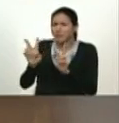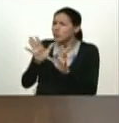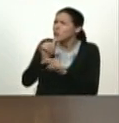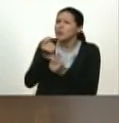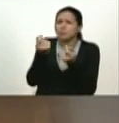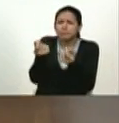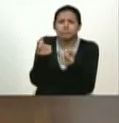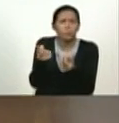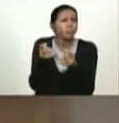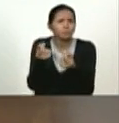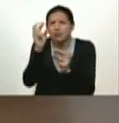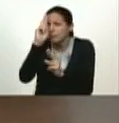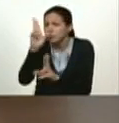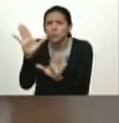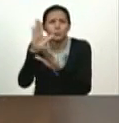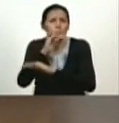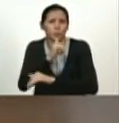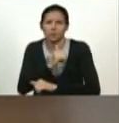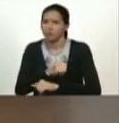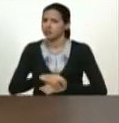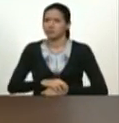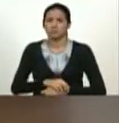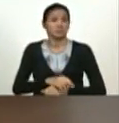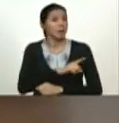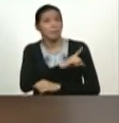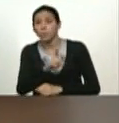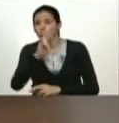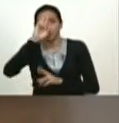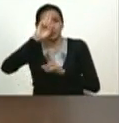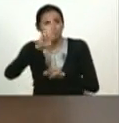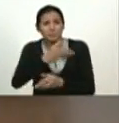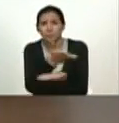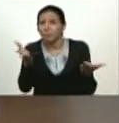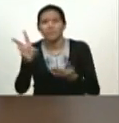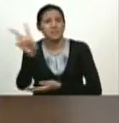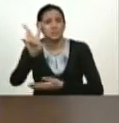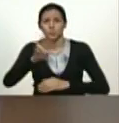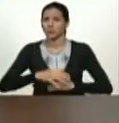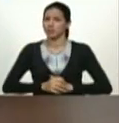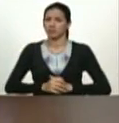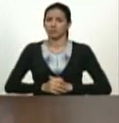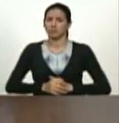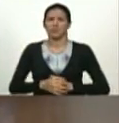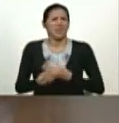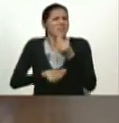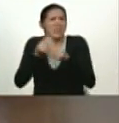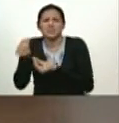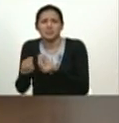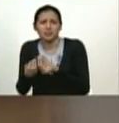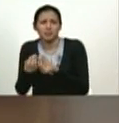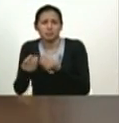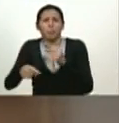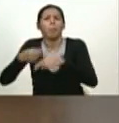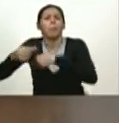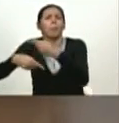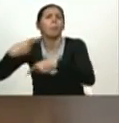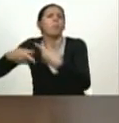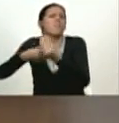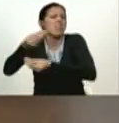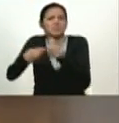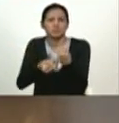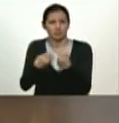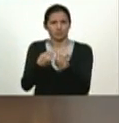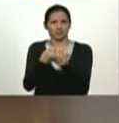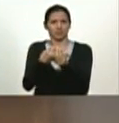respeto para millones de venezolanos, se puede esperar que venga de esa Asamblea Nacional burgués, burguesa, adeca.